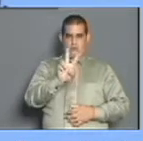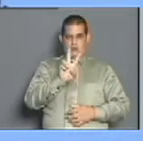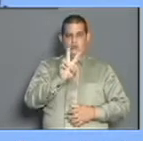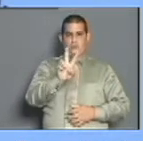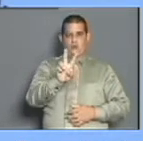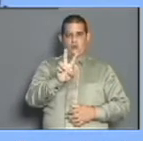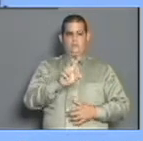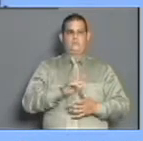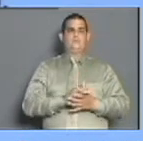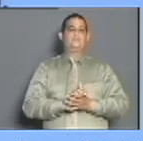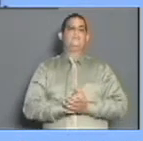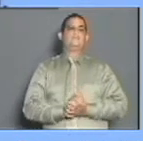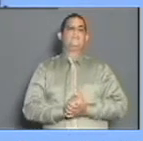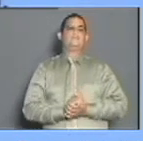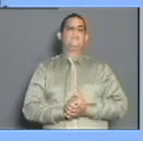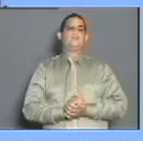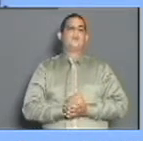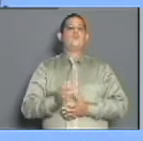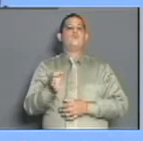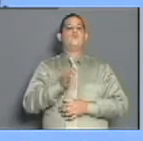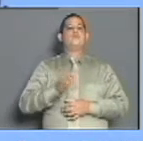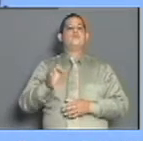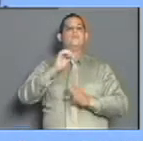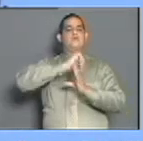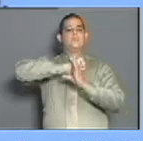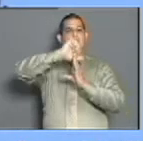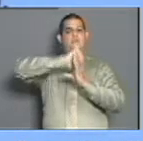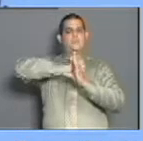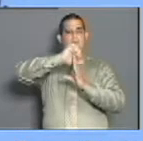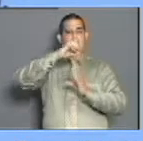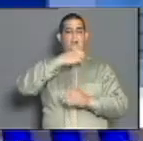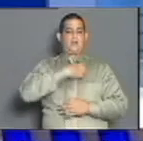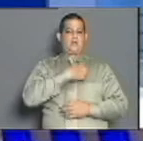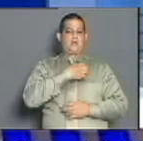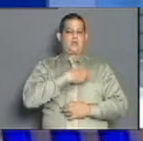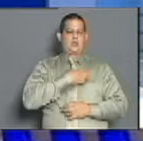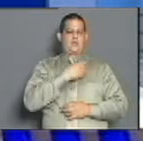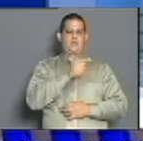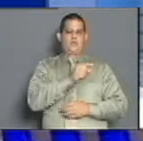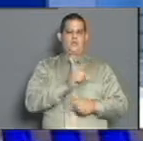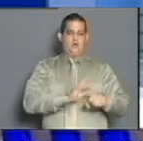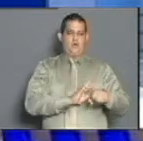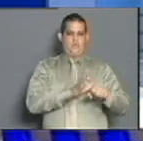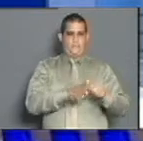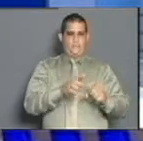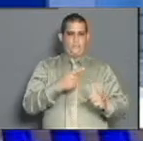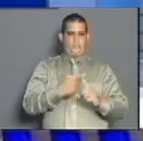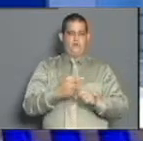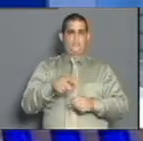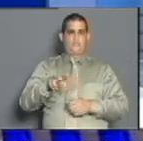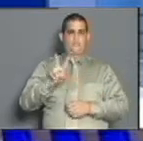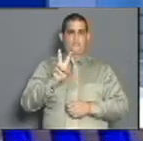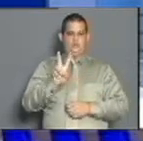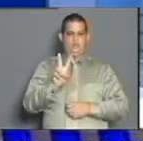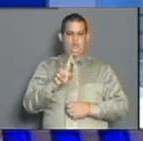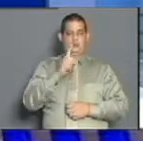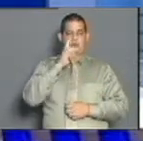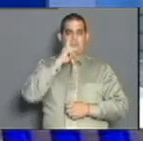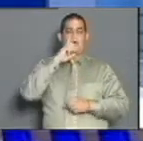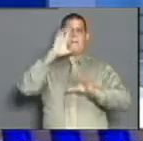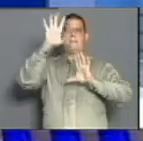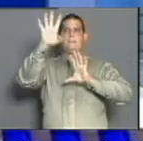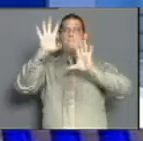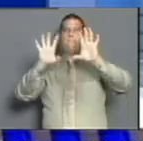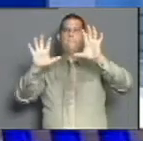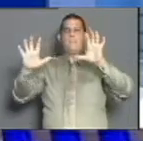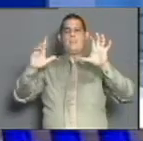salud Juan Manuel Paez. Y el municipio de Urbano Noris con 2 casos. Pertenecen al área de salud Manuel Fajardo Rivero. Veamos el mapa. Vamos como siempre a